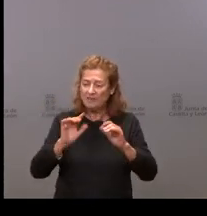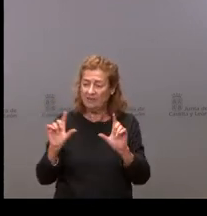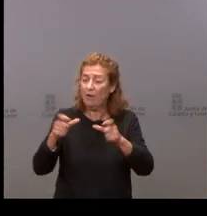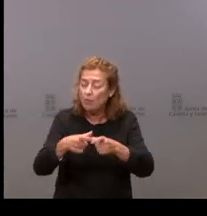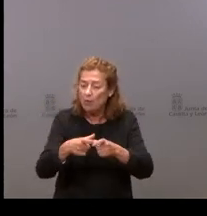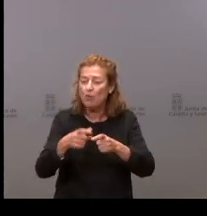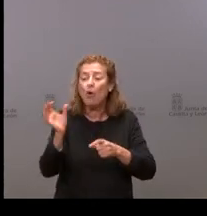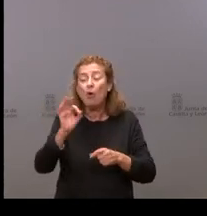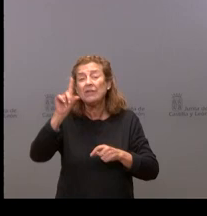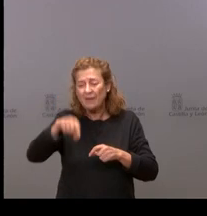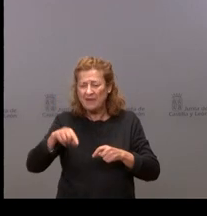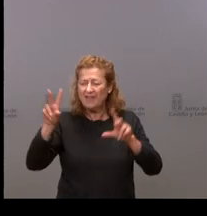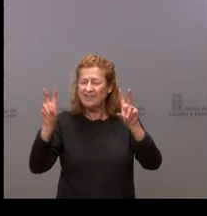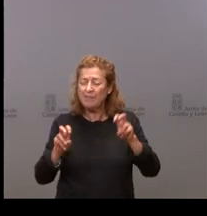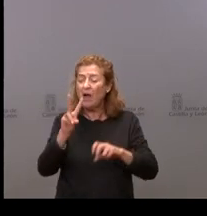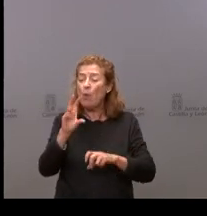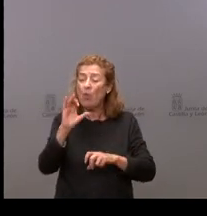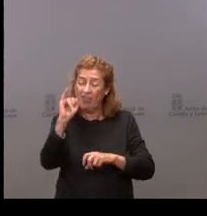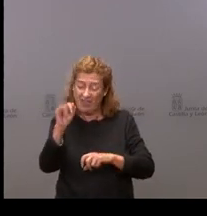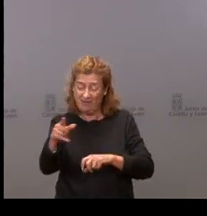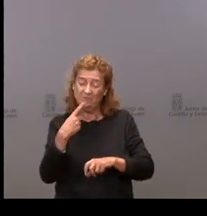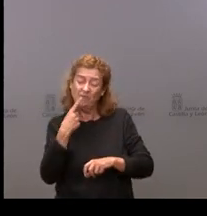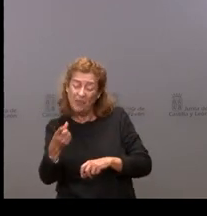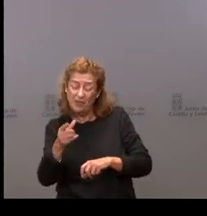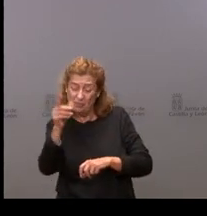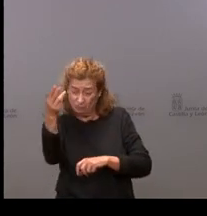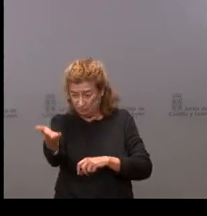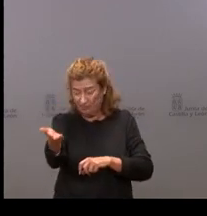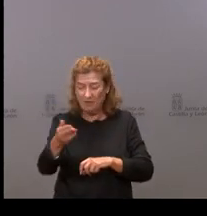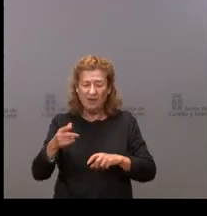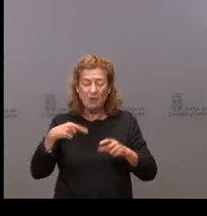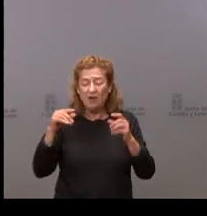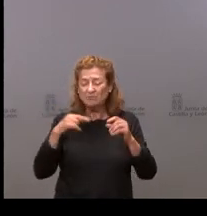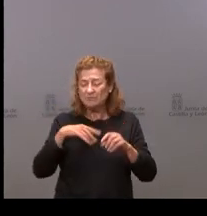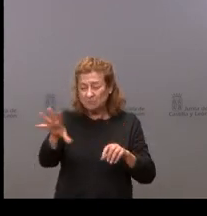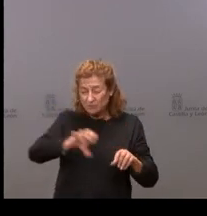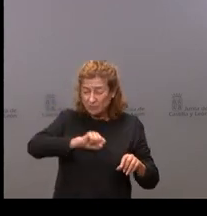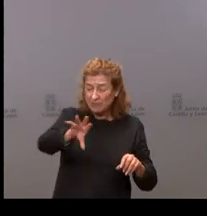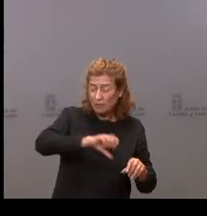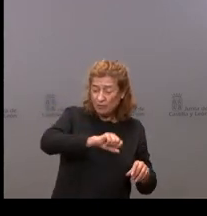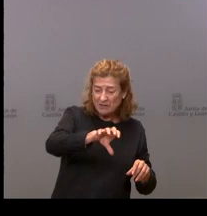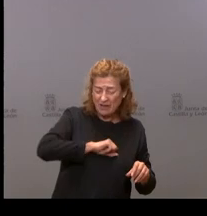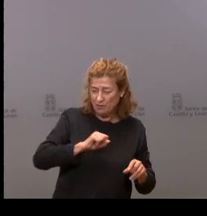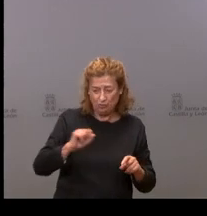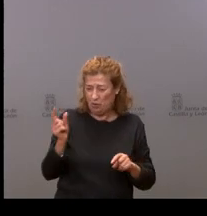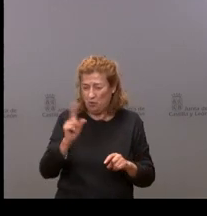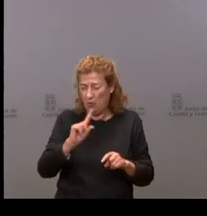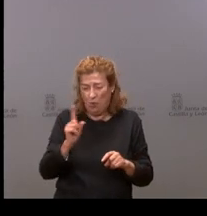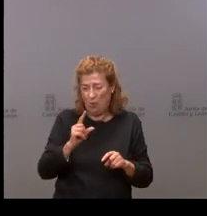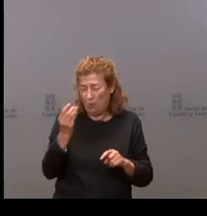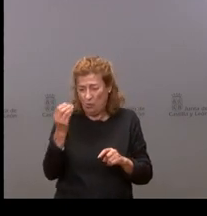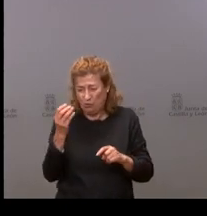Y luego, sobre el tema de las UCIs, que comenta usted que los contagios no están teniendo la